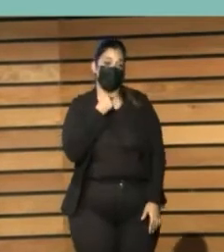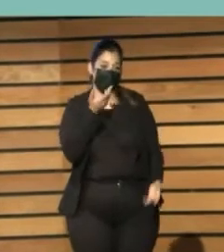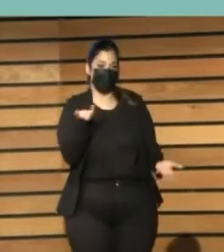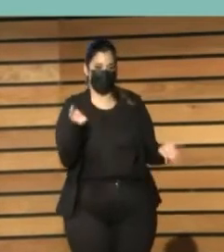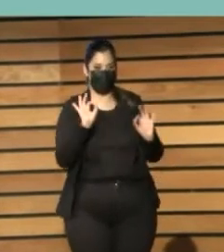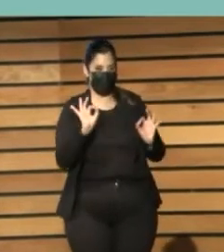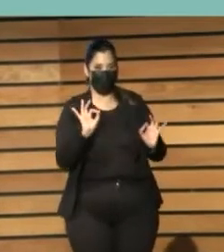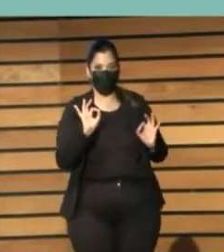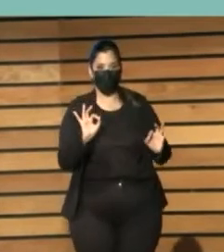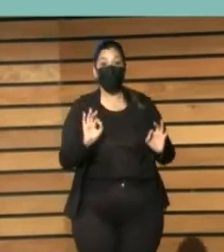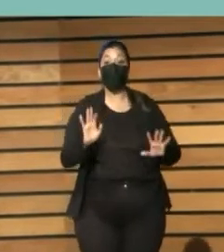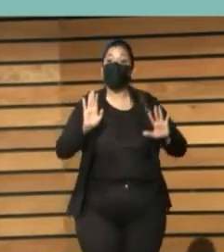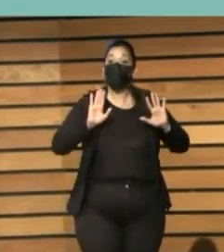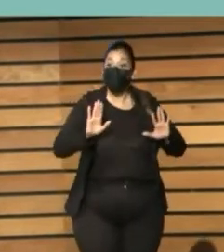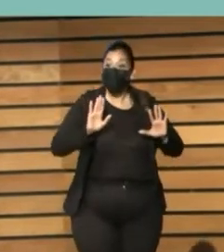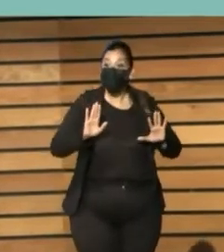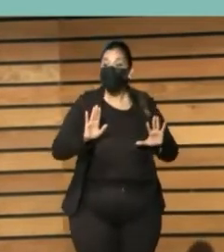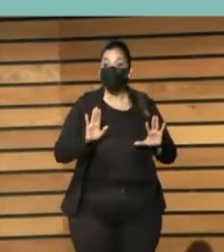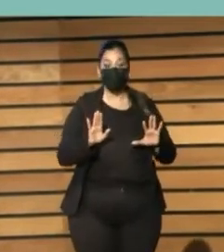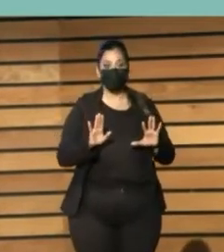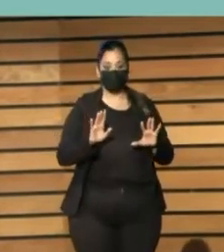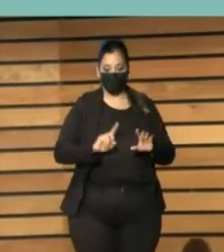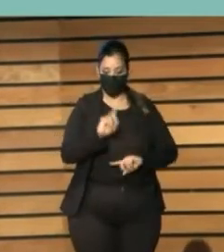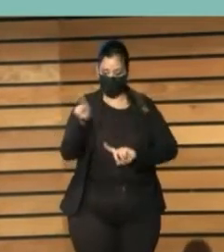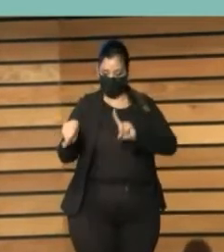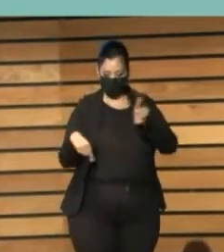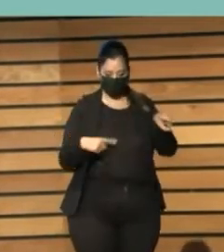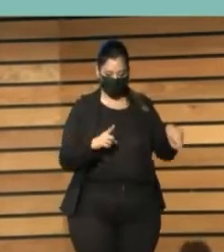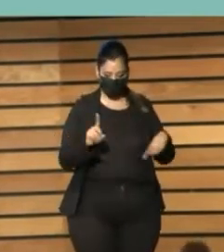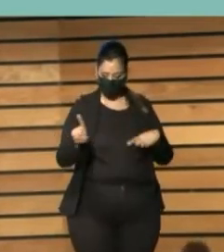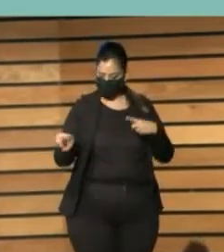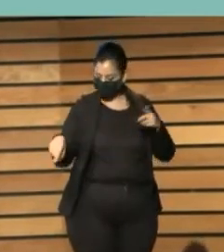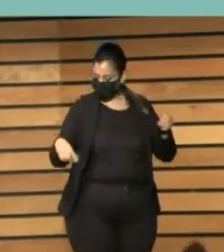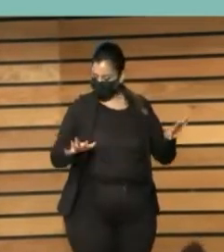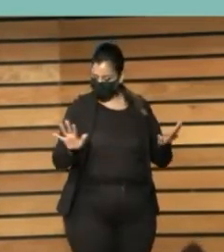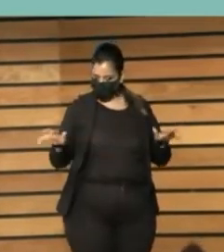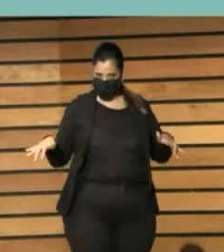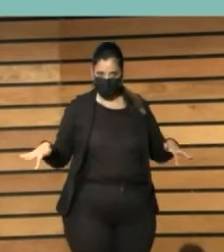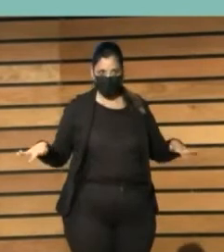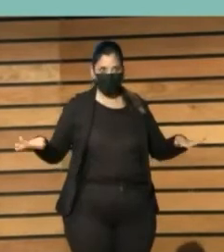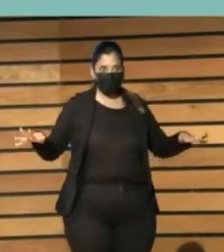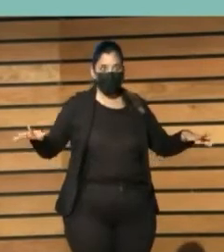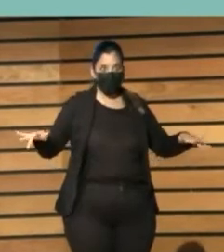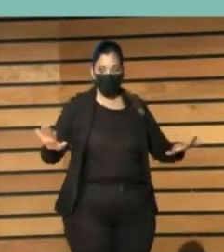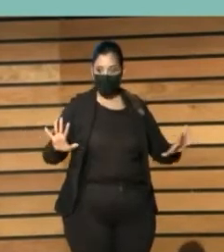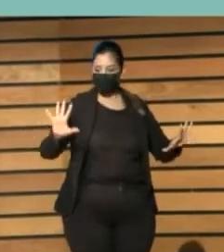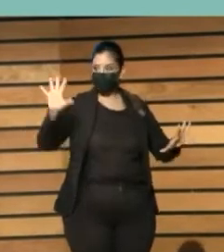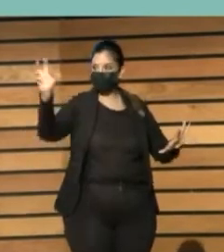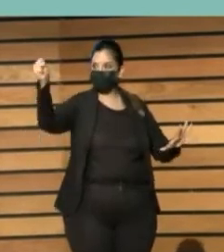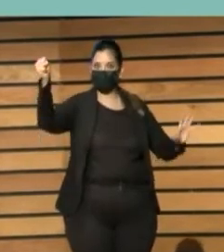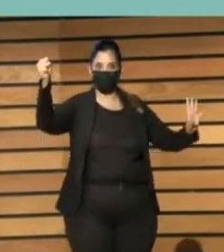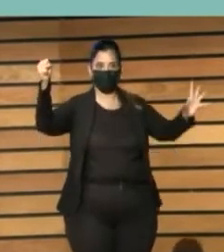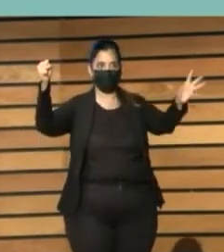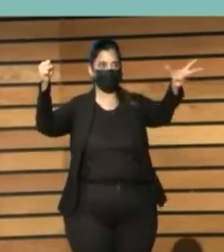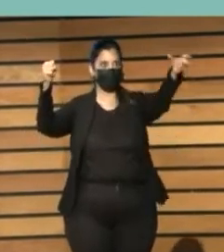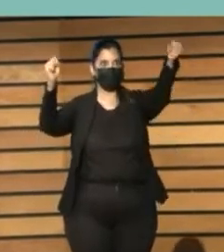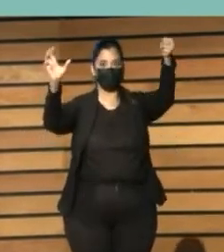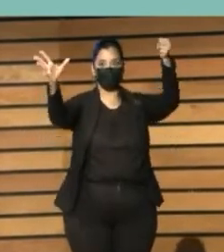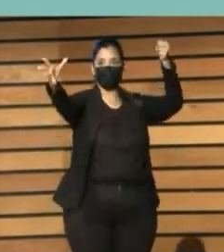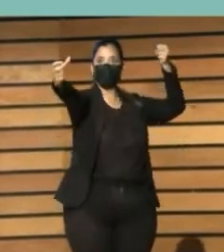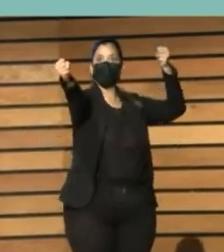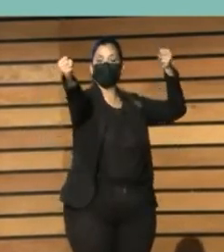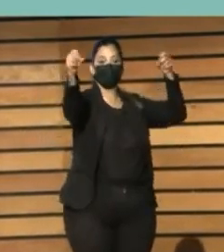y que tiene tentáculos que se amarran como nosotras. Las